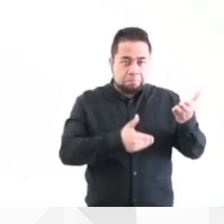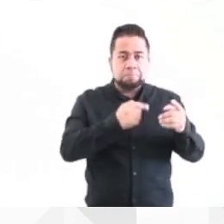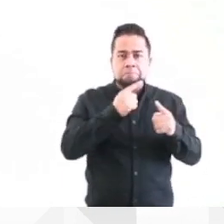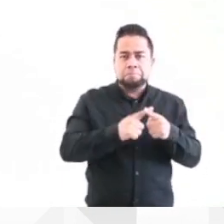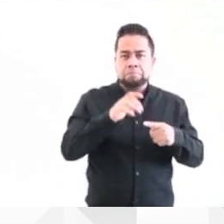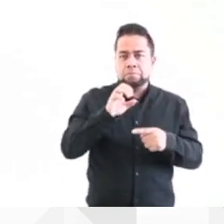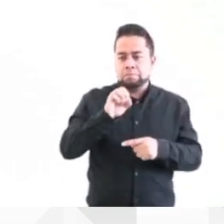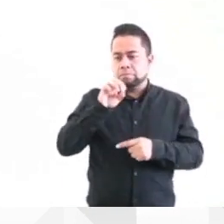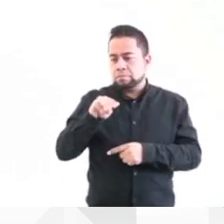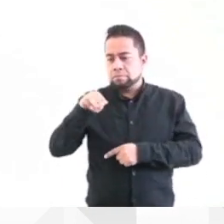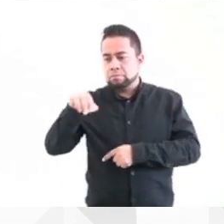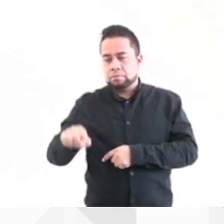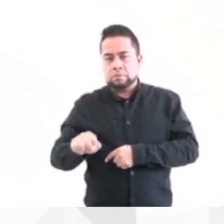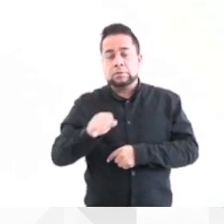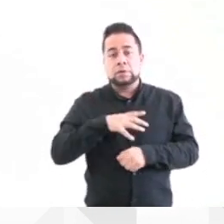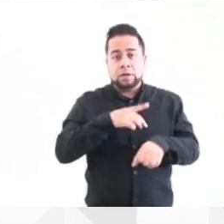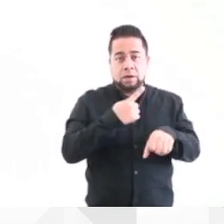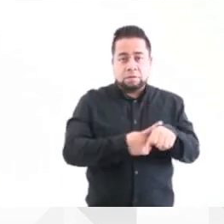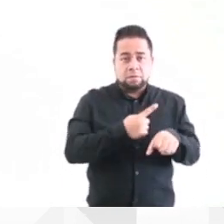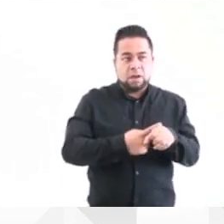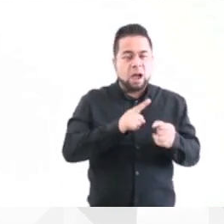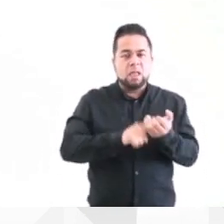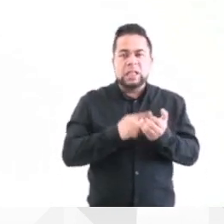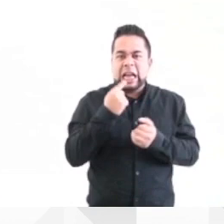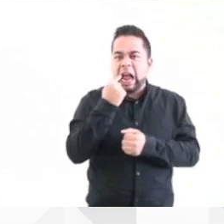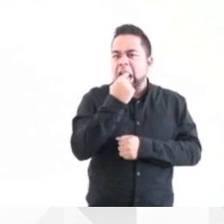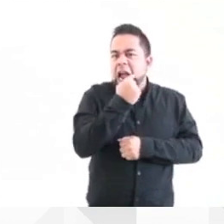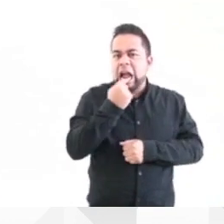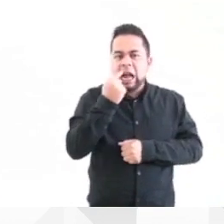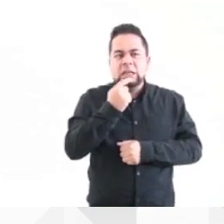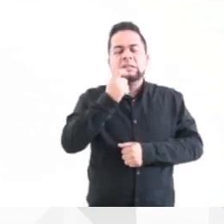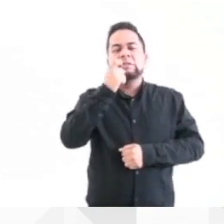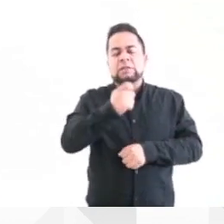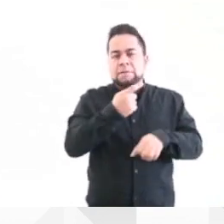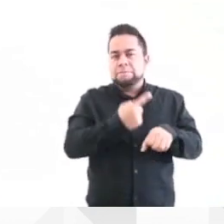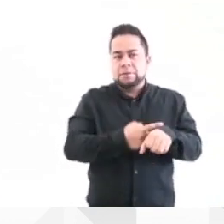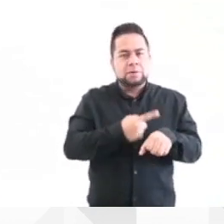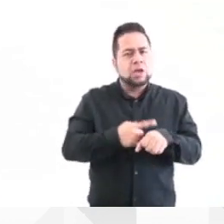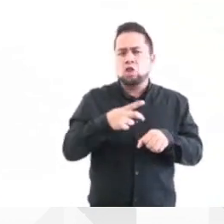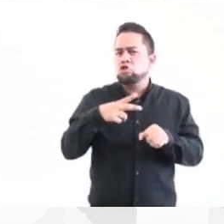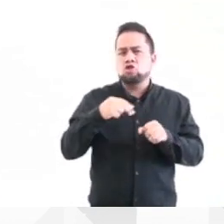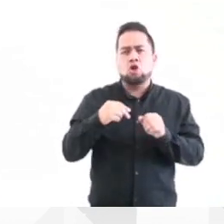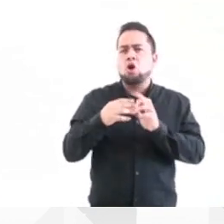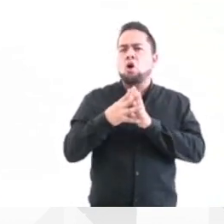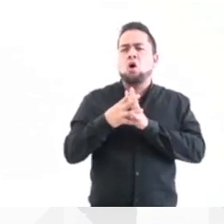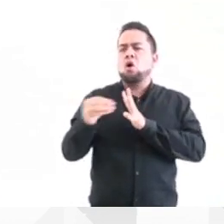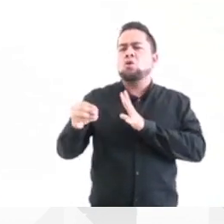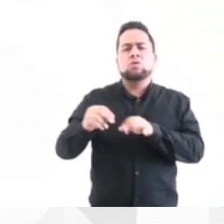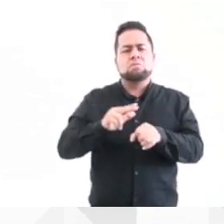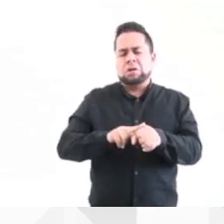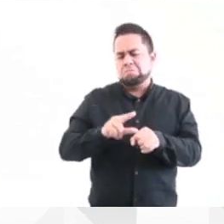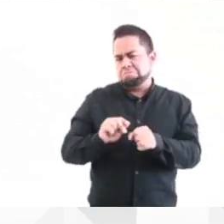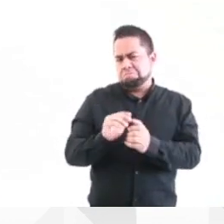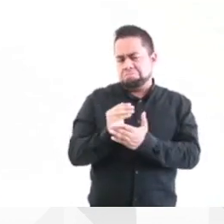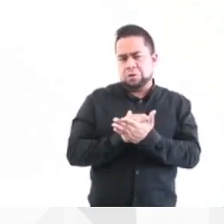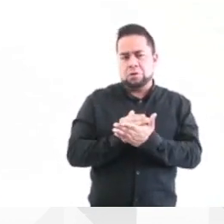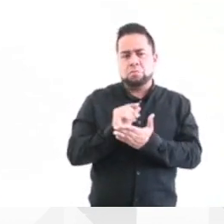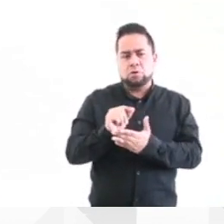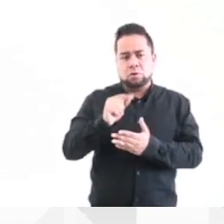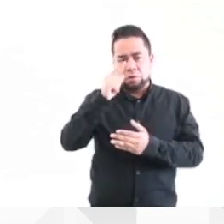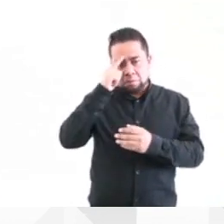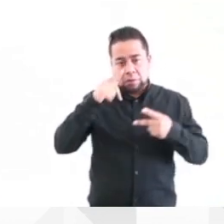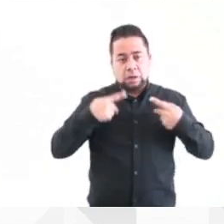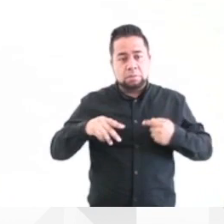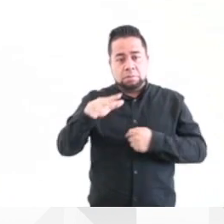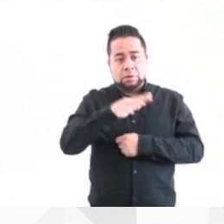la Organización Mundial de la Salud, las enfermedades bucodentales son las enfermedades no transmisibles más comunes, que afectan a las